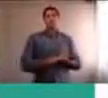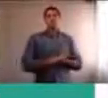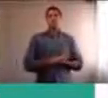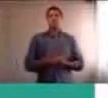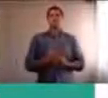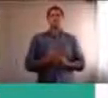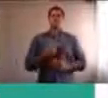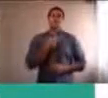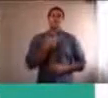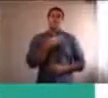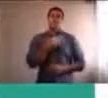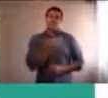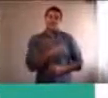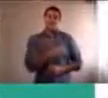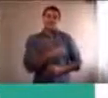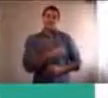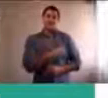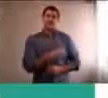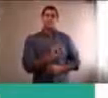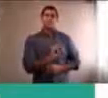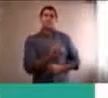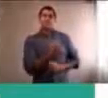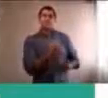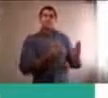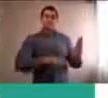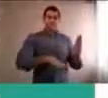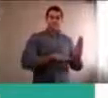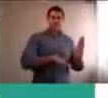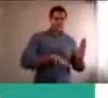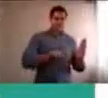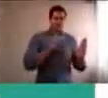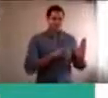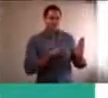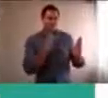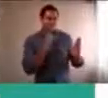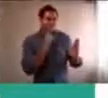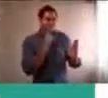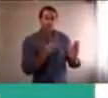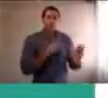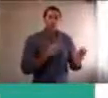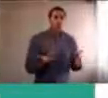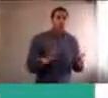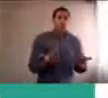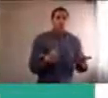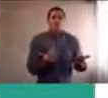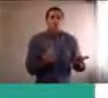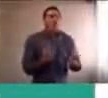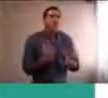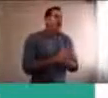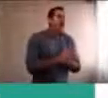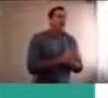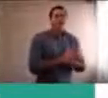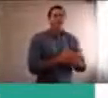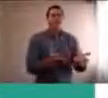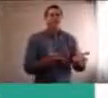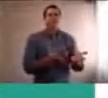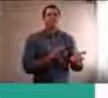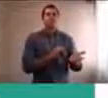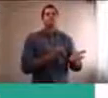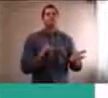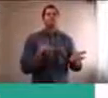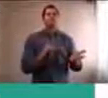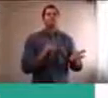mi hija más chica, que está empezando, su primer grado, con toda la expectativa, y todos los nervios, y pudo usar el uniforme, una semana,